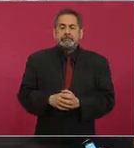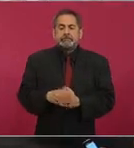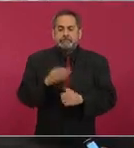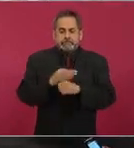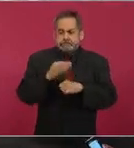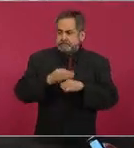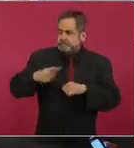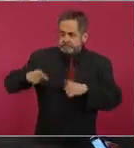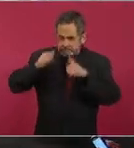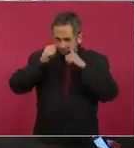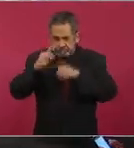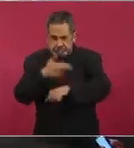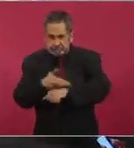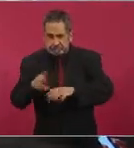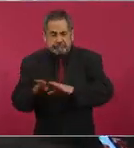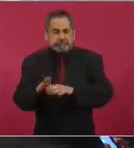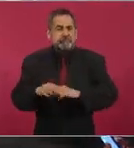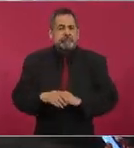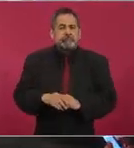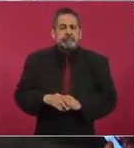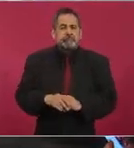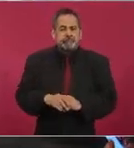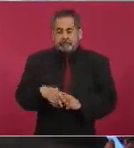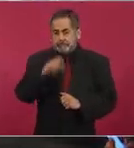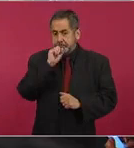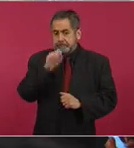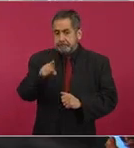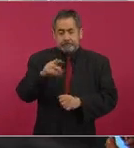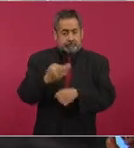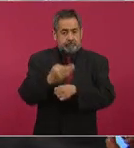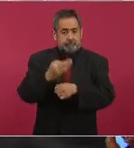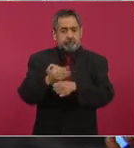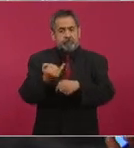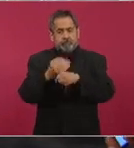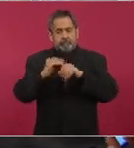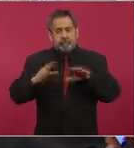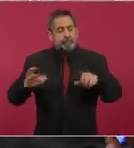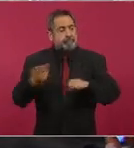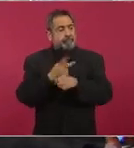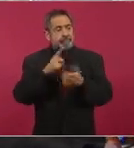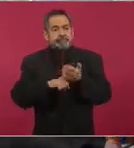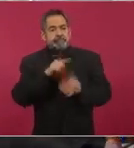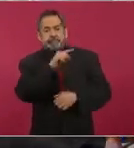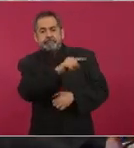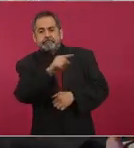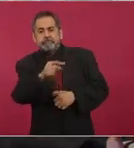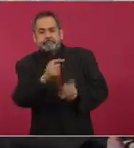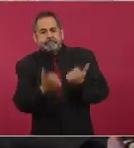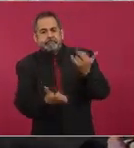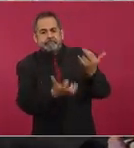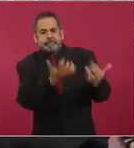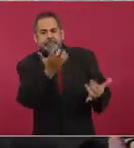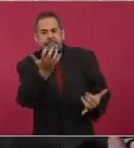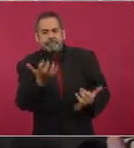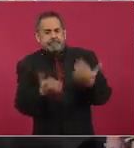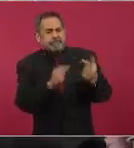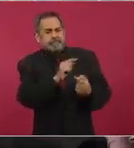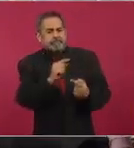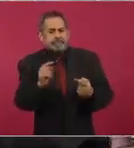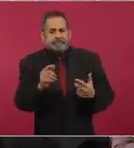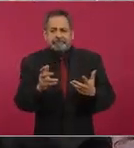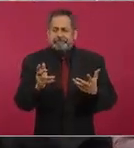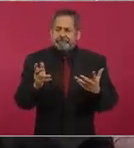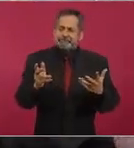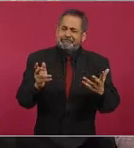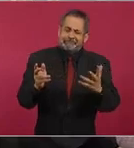atendiendo. También vamos a informar sobre los incendios, porque